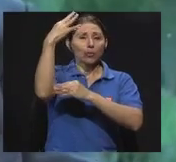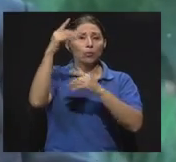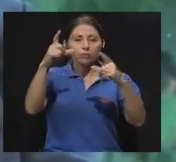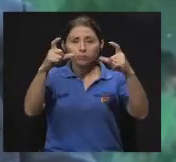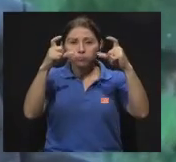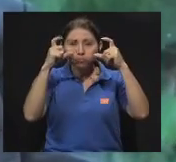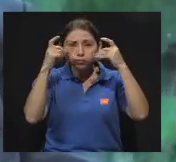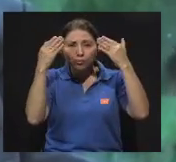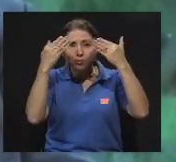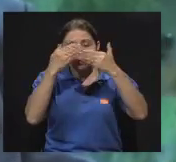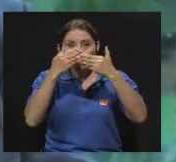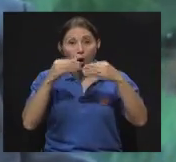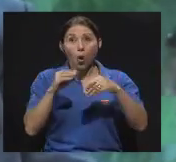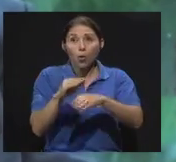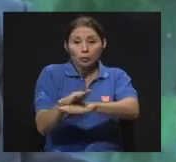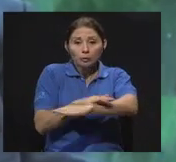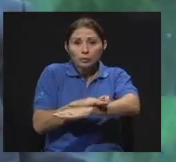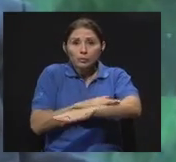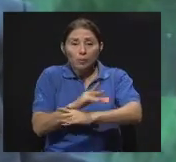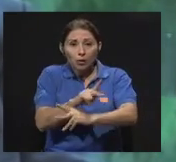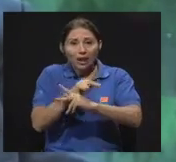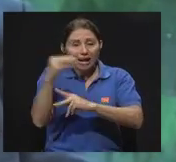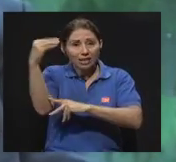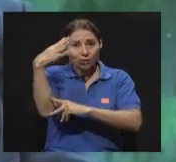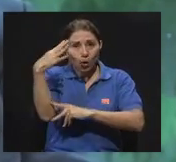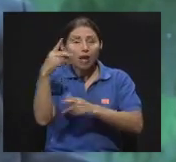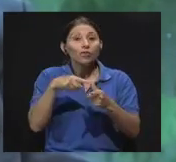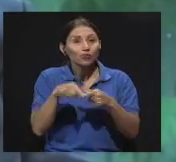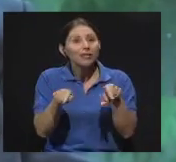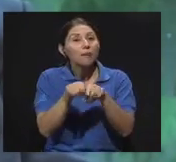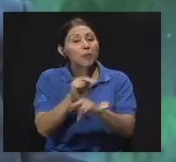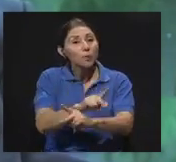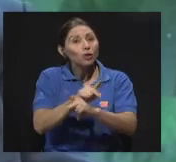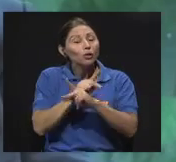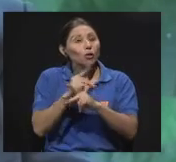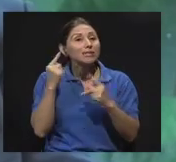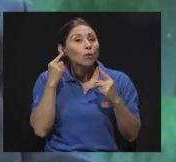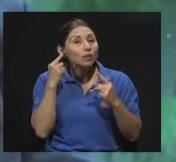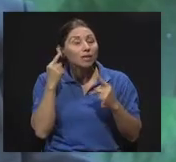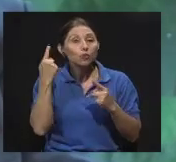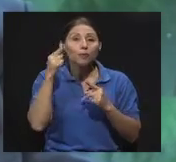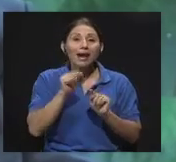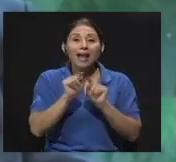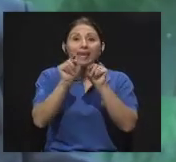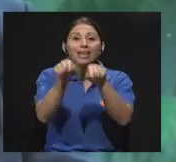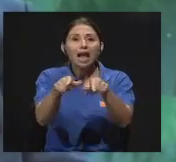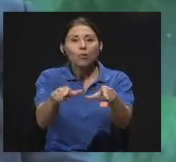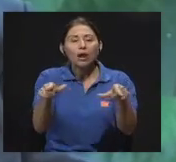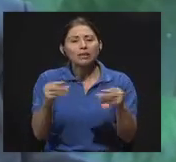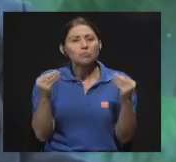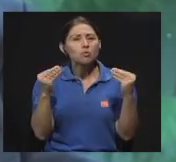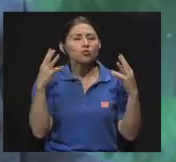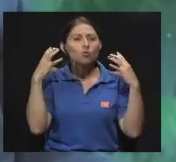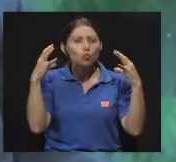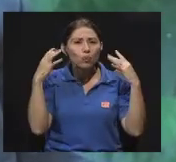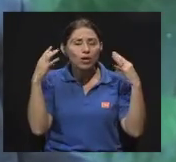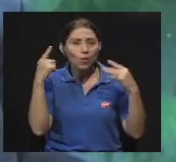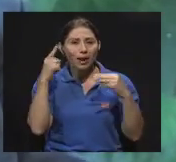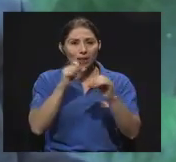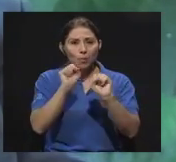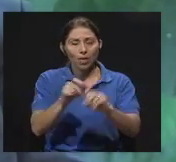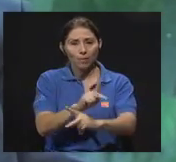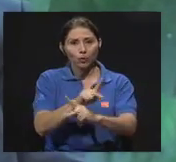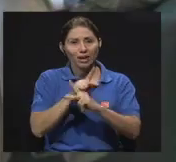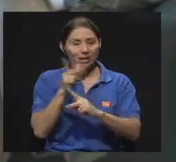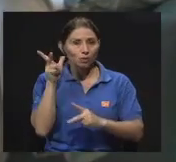sol, bloqueadores, pues usen bloqueadores para oír, usen protectores auditivos para ir a conciertos, para ir a lugares de mucho ruido, ¿verdad? Para que puedan proteger su